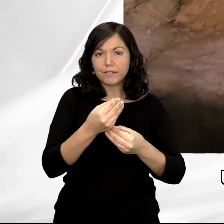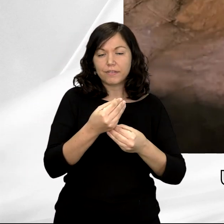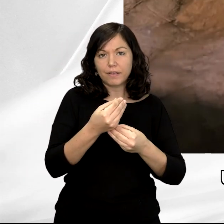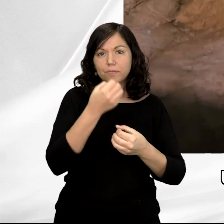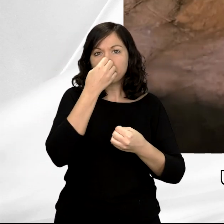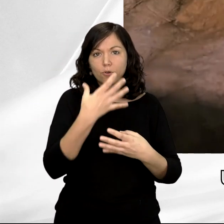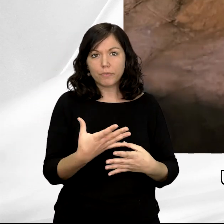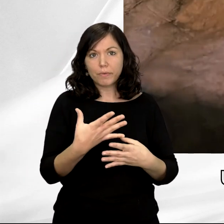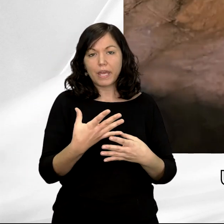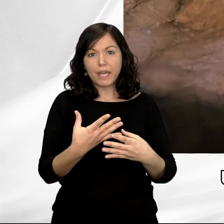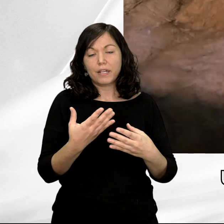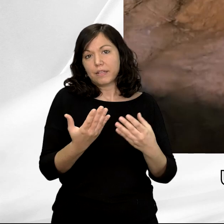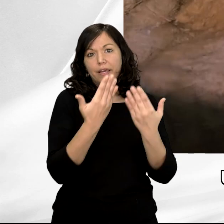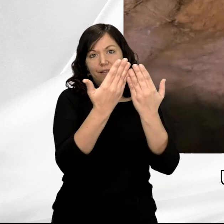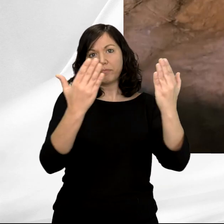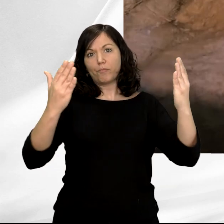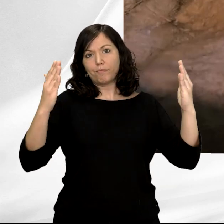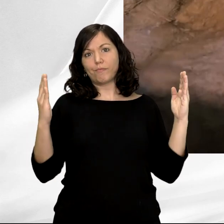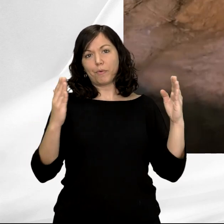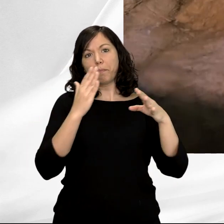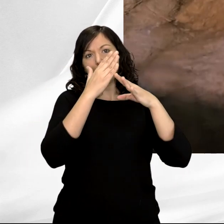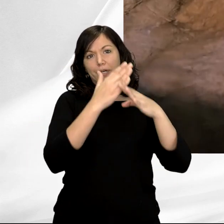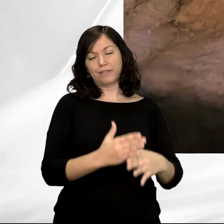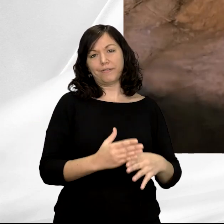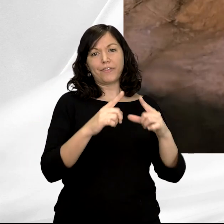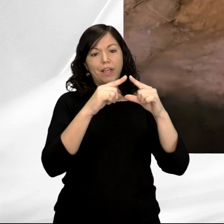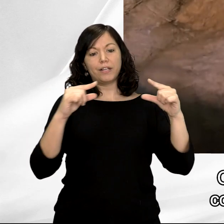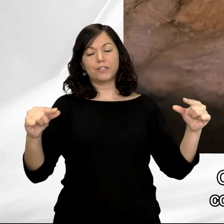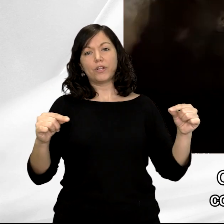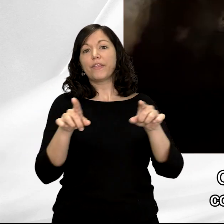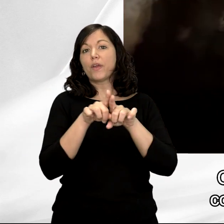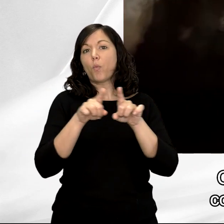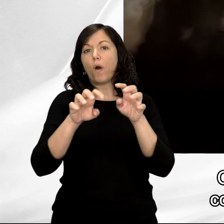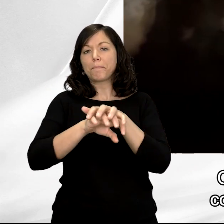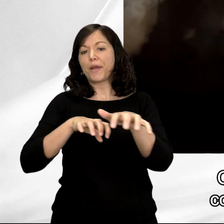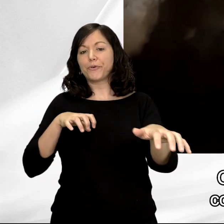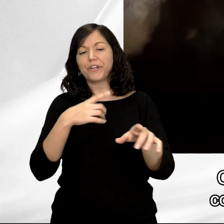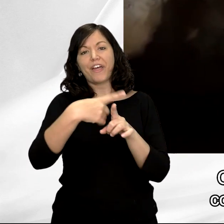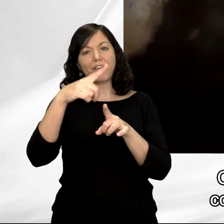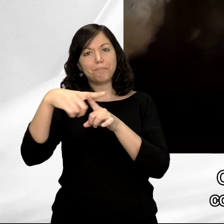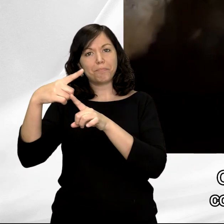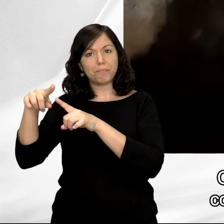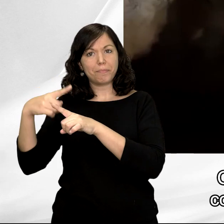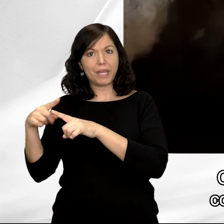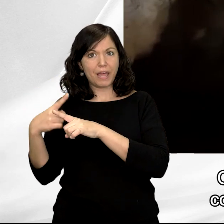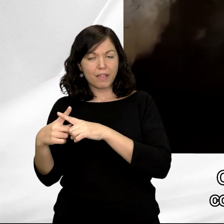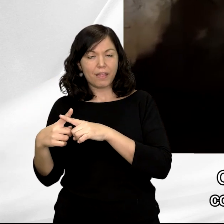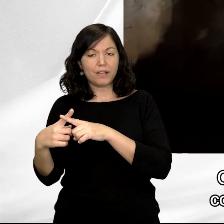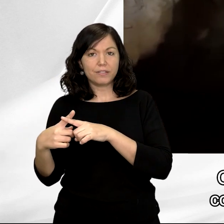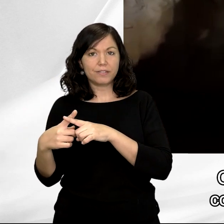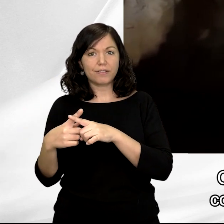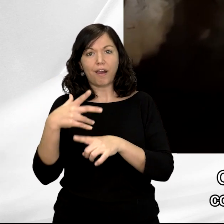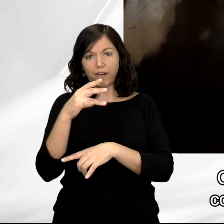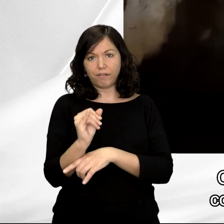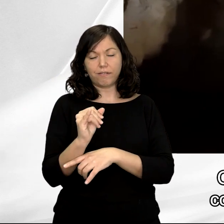que forma parte de la exposición permanente del Museo Arqueológico de Asturias, como la mayoría de las piezas, tanto líticas como esas, que